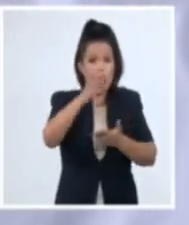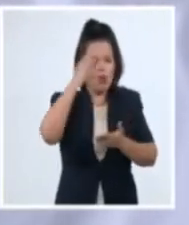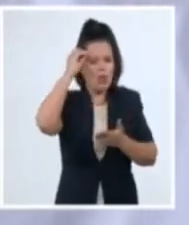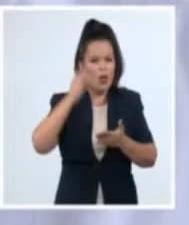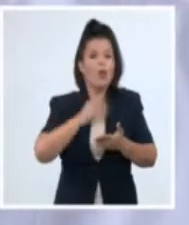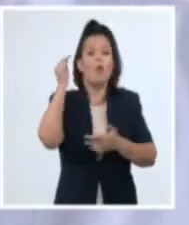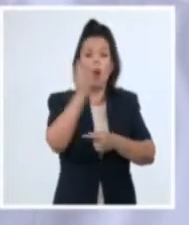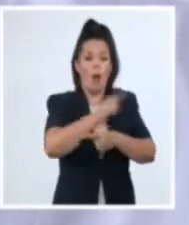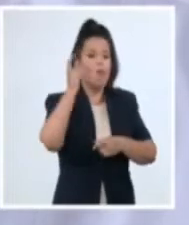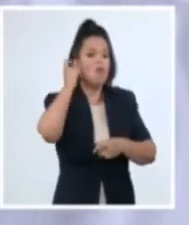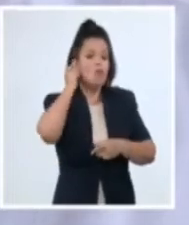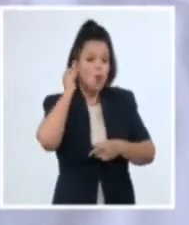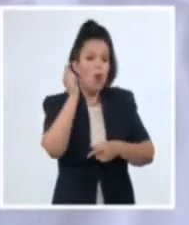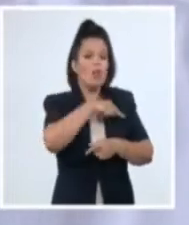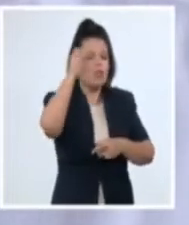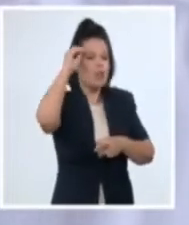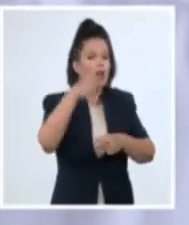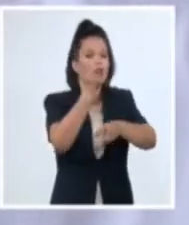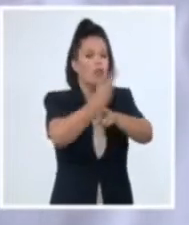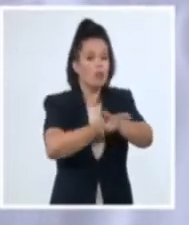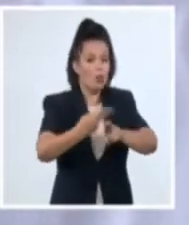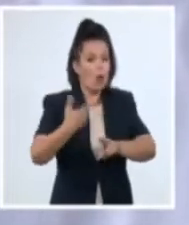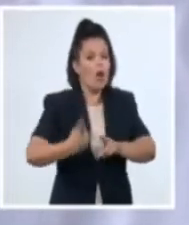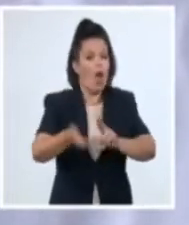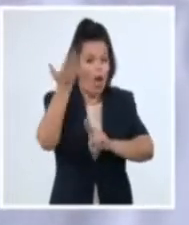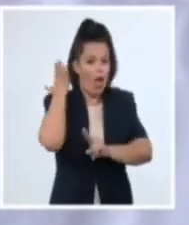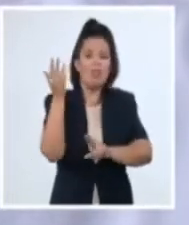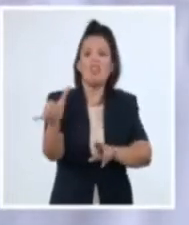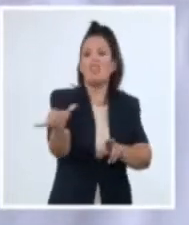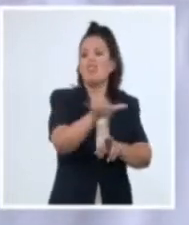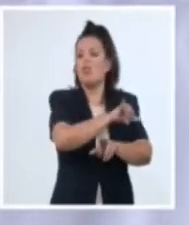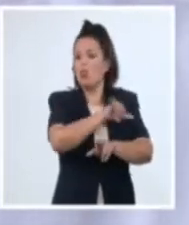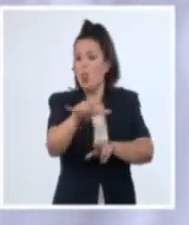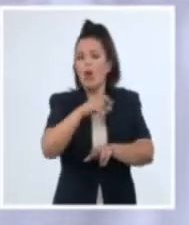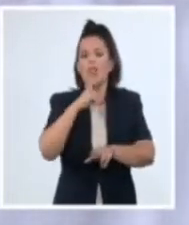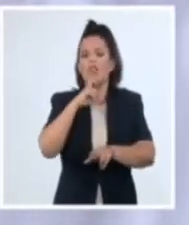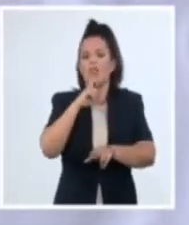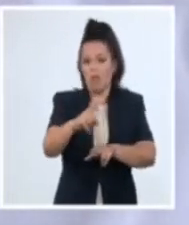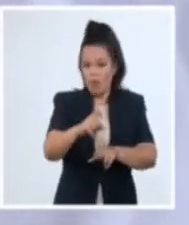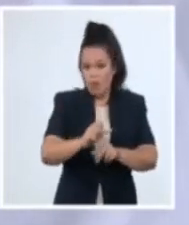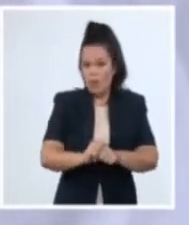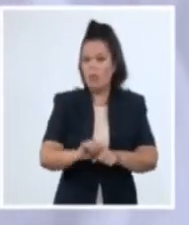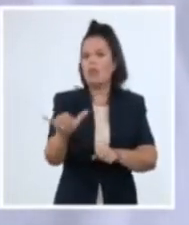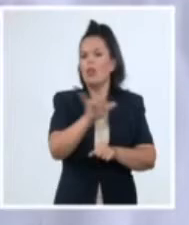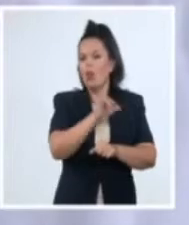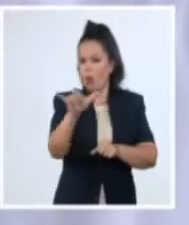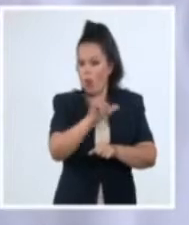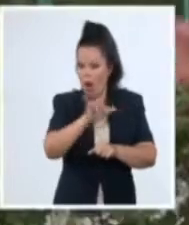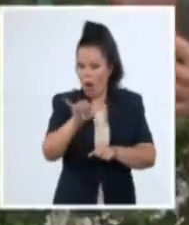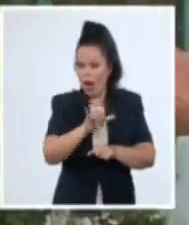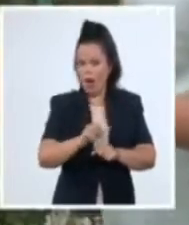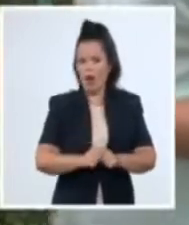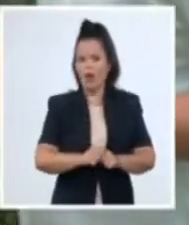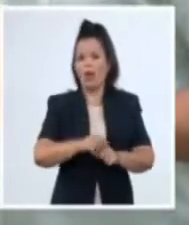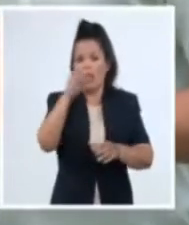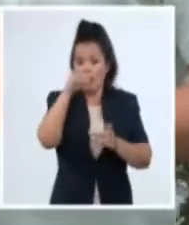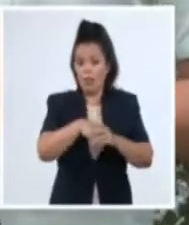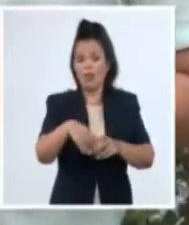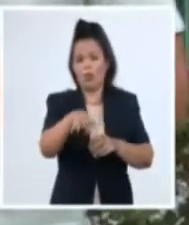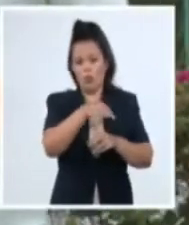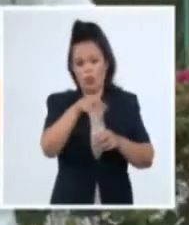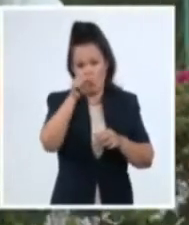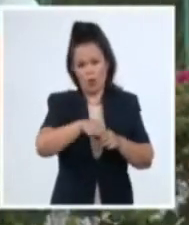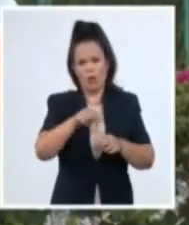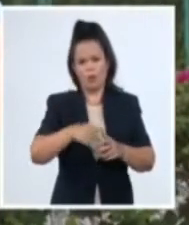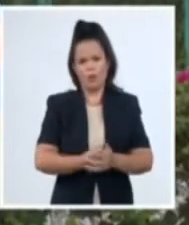de otro embarazo, de otro parto que ha sido de difícil manejo por salud pública en el municipio. Entre tanto,